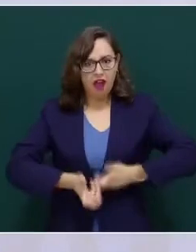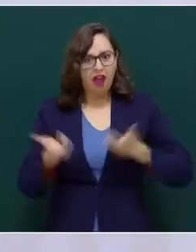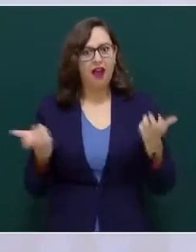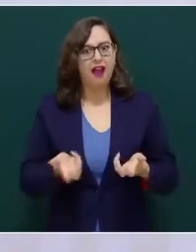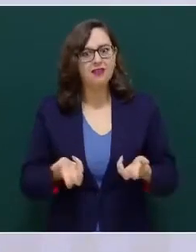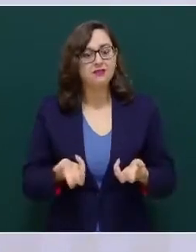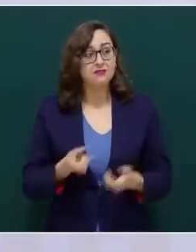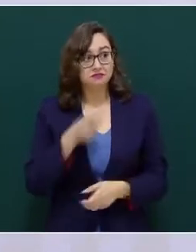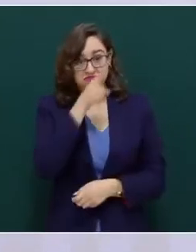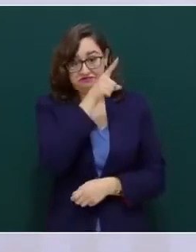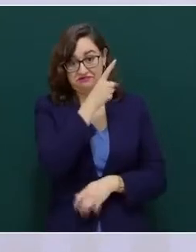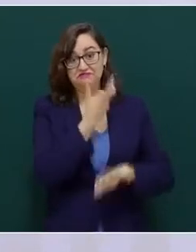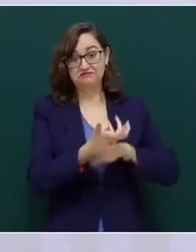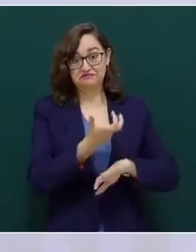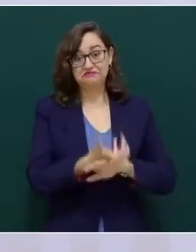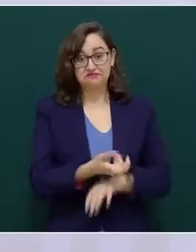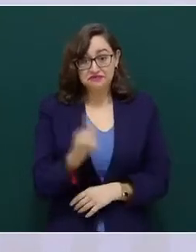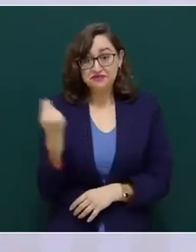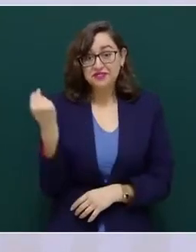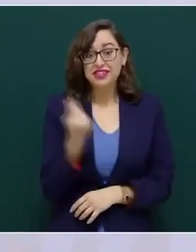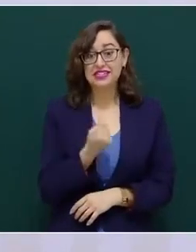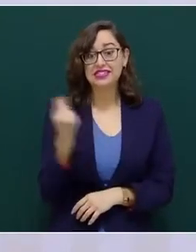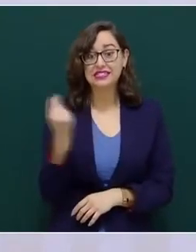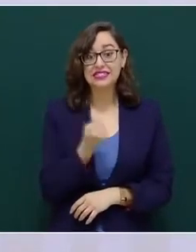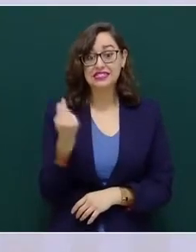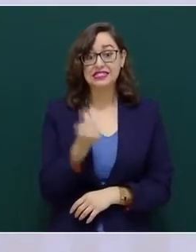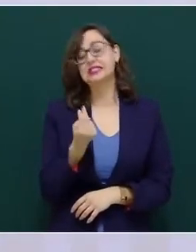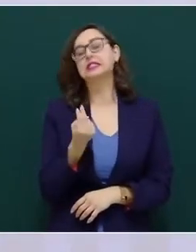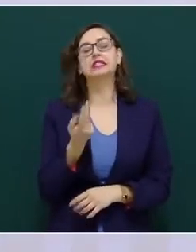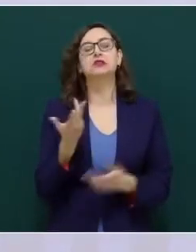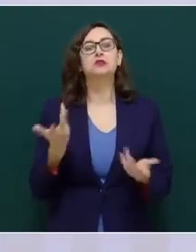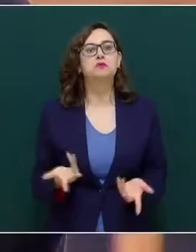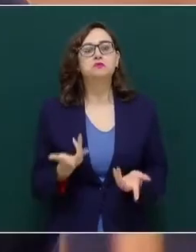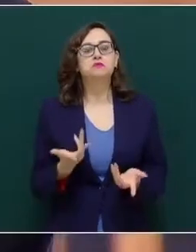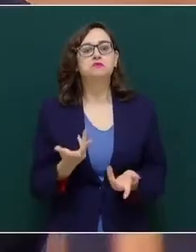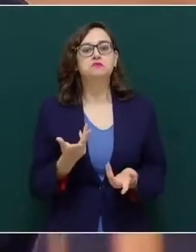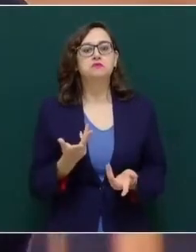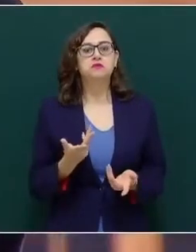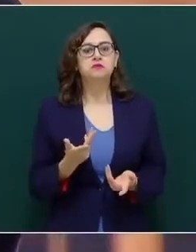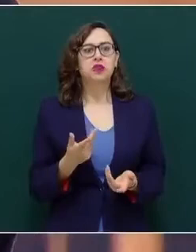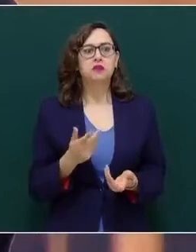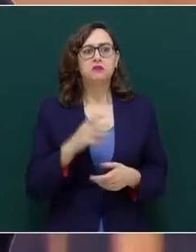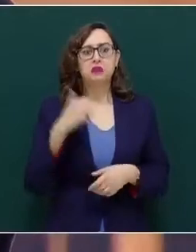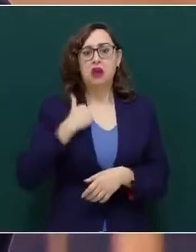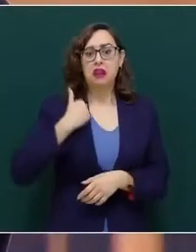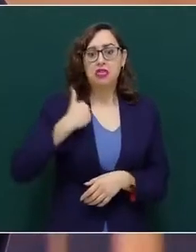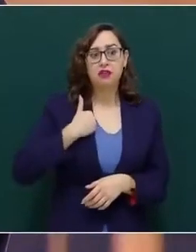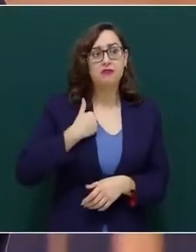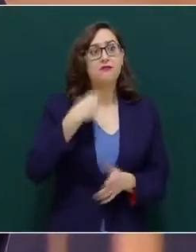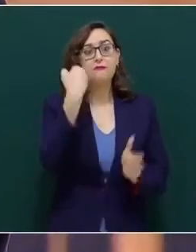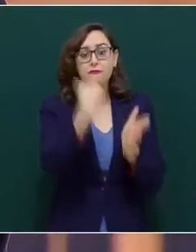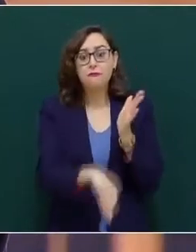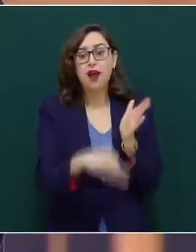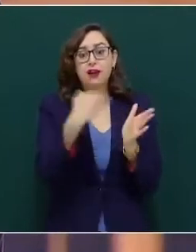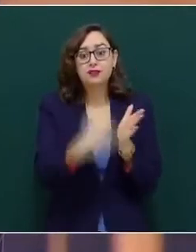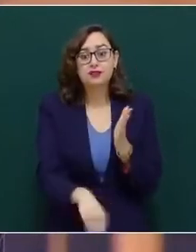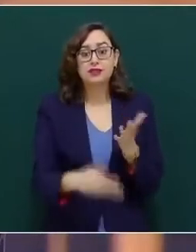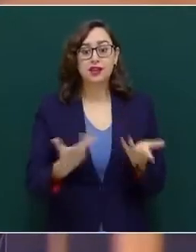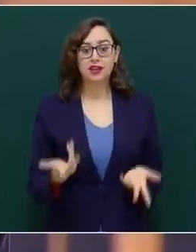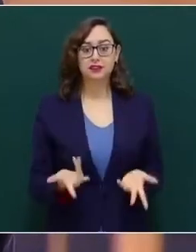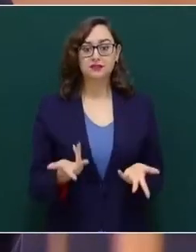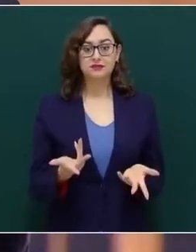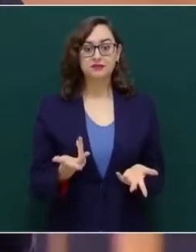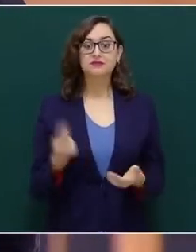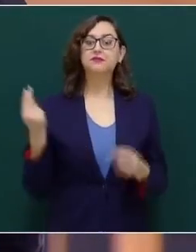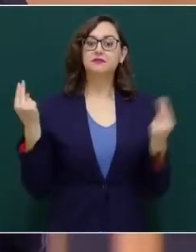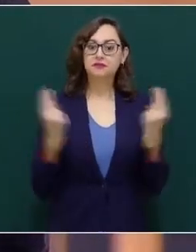realidad no se tiene con suficiencia ni en Estados Unidos ni en Canadá. ¿Por qué no